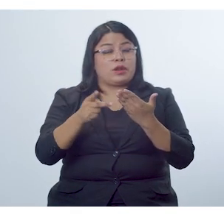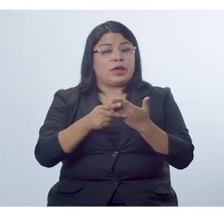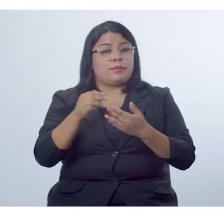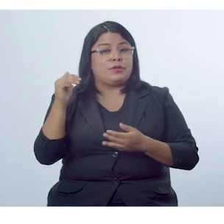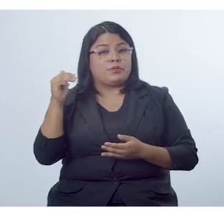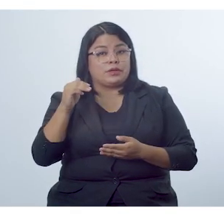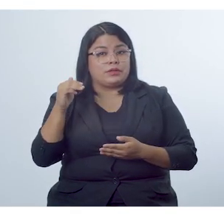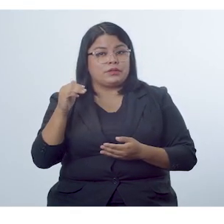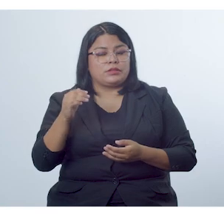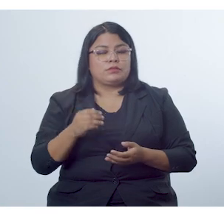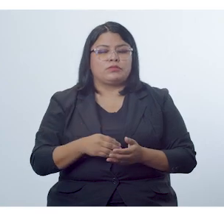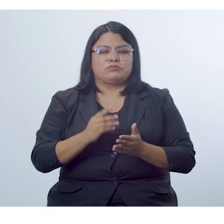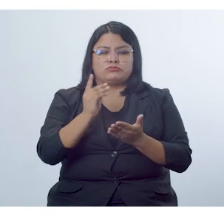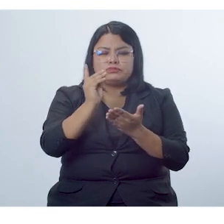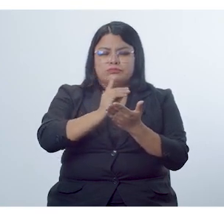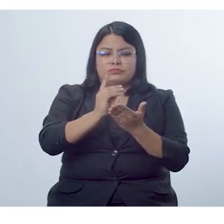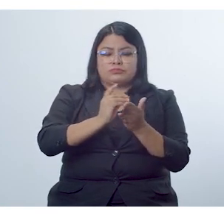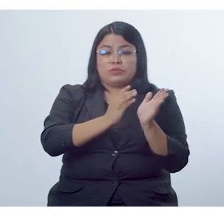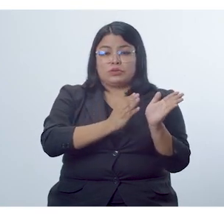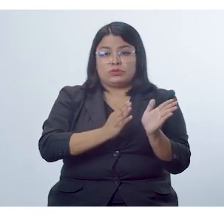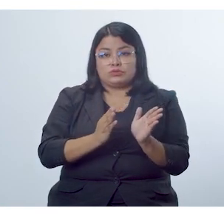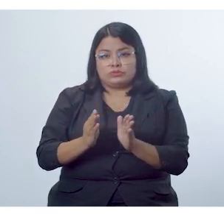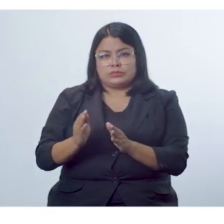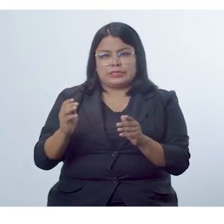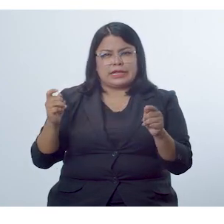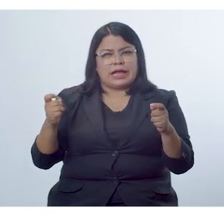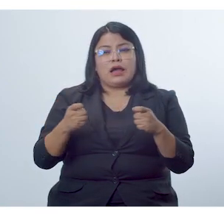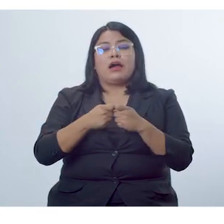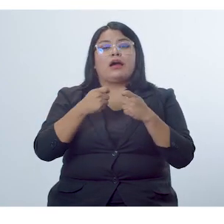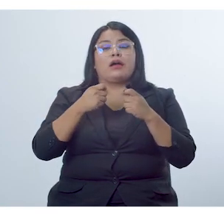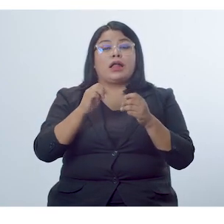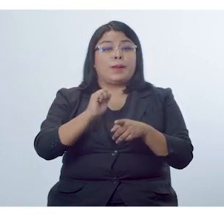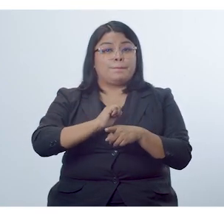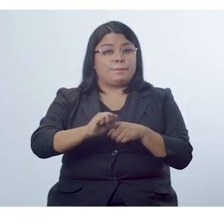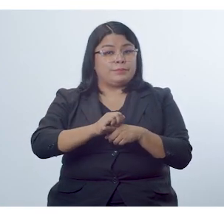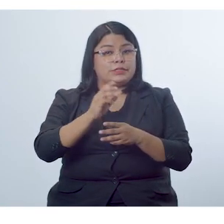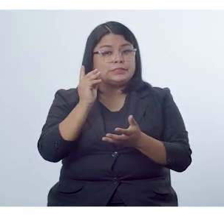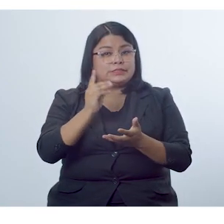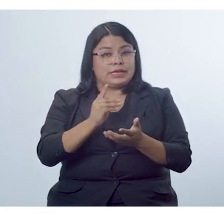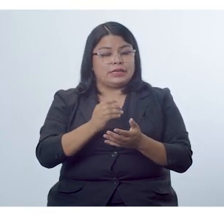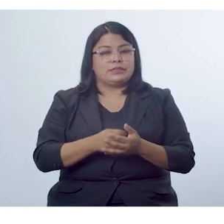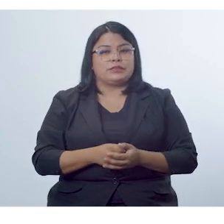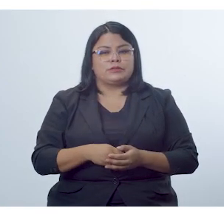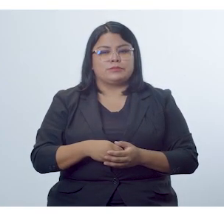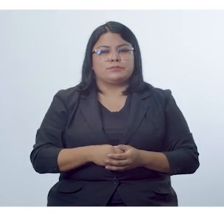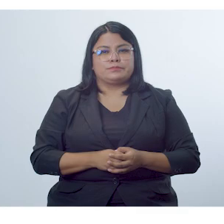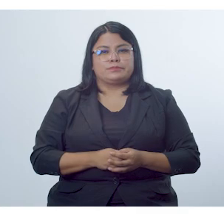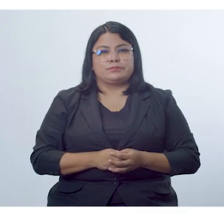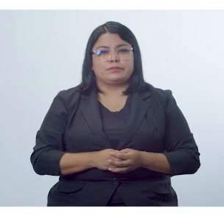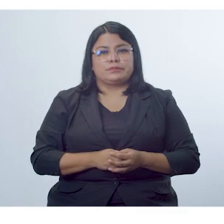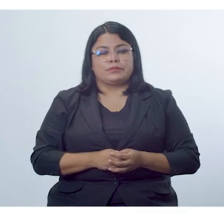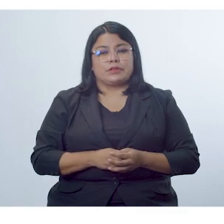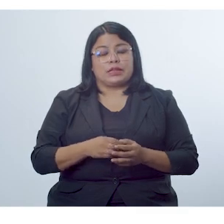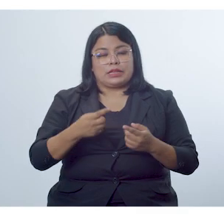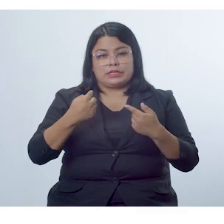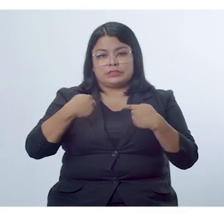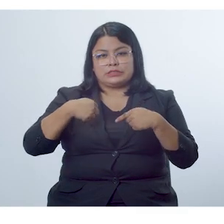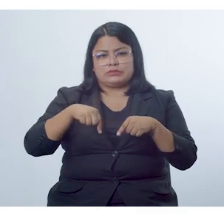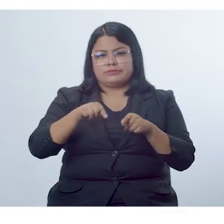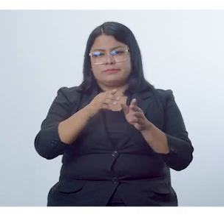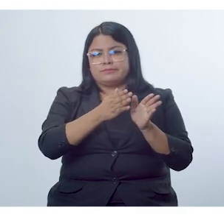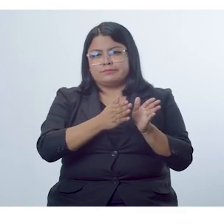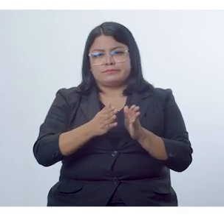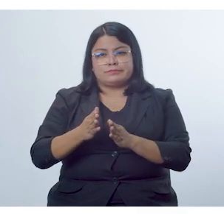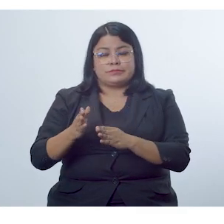Habitualmente diseña y organiza de manera precisa la práctica didáctica. Esto es la selección, la secuencia y